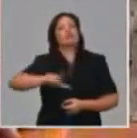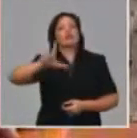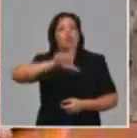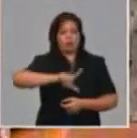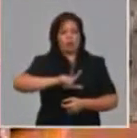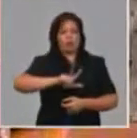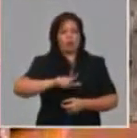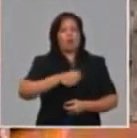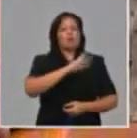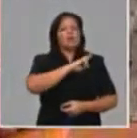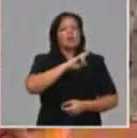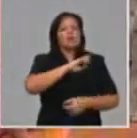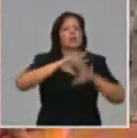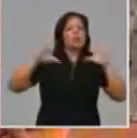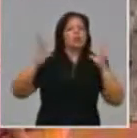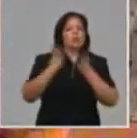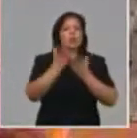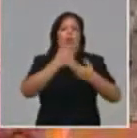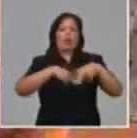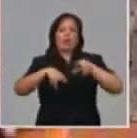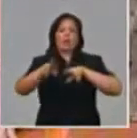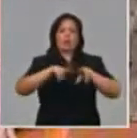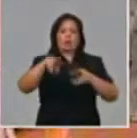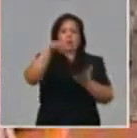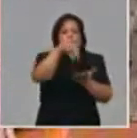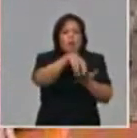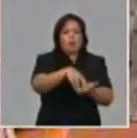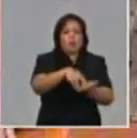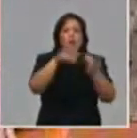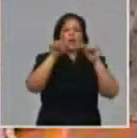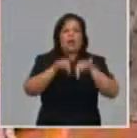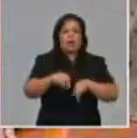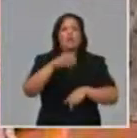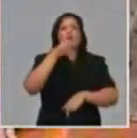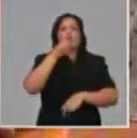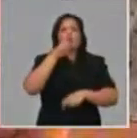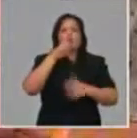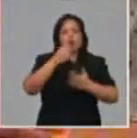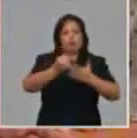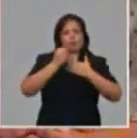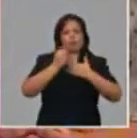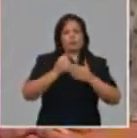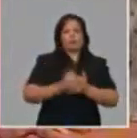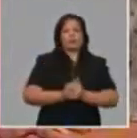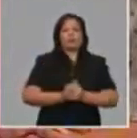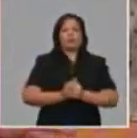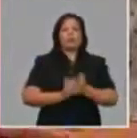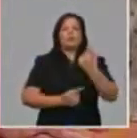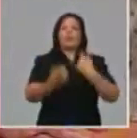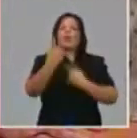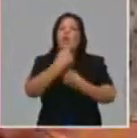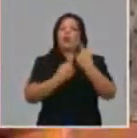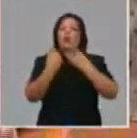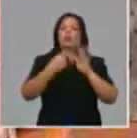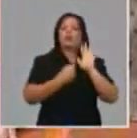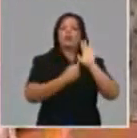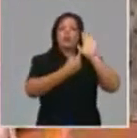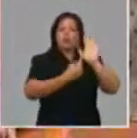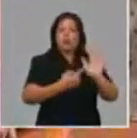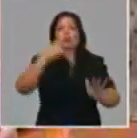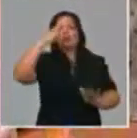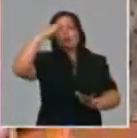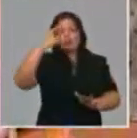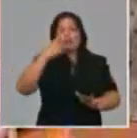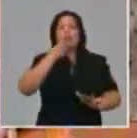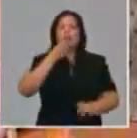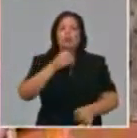de nuestras administraciones que cuentan con instrumentos y herramientas y siempre se pueden evitar. Unos declararon que fuera porque fue posible y otros